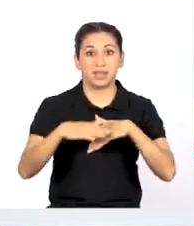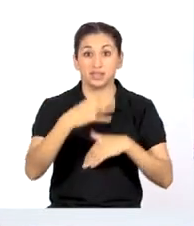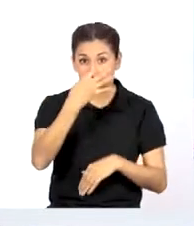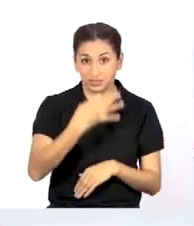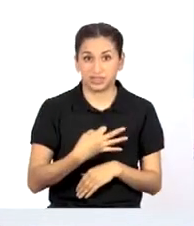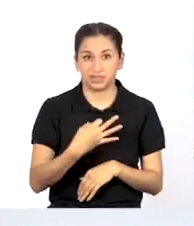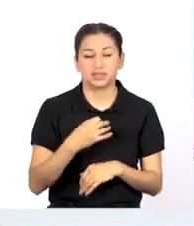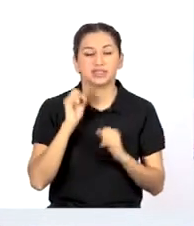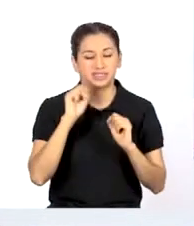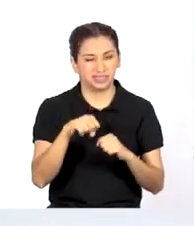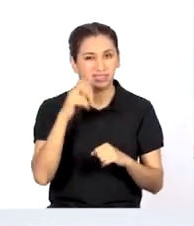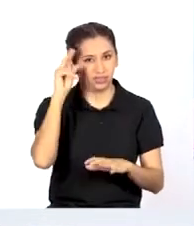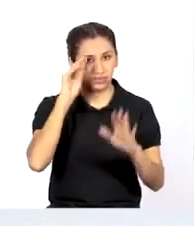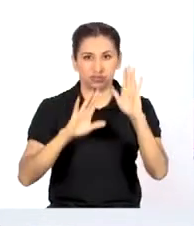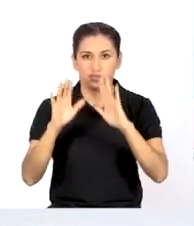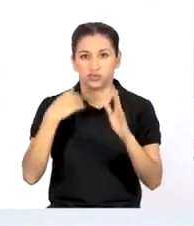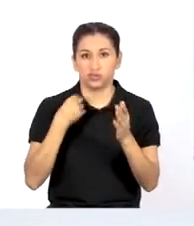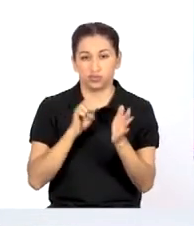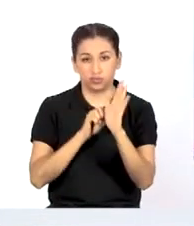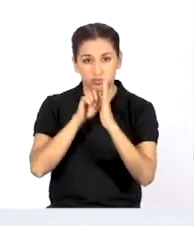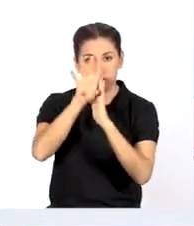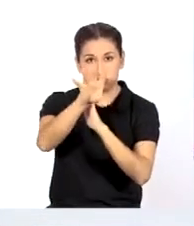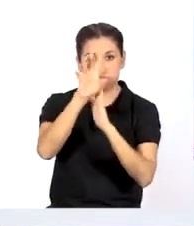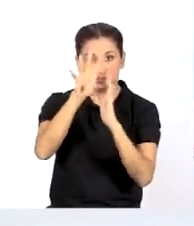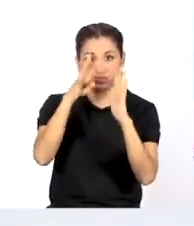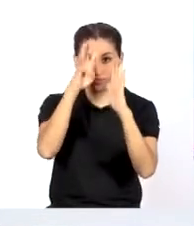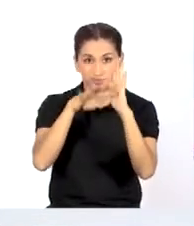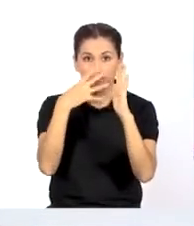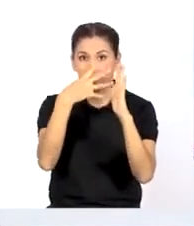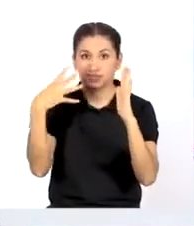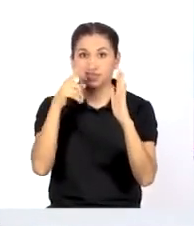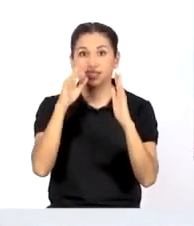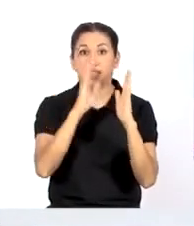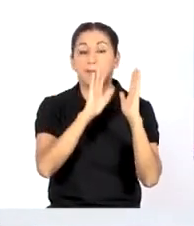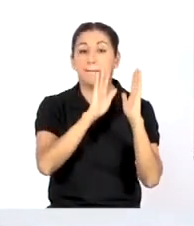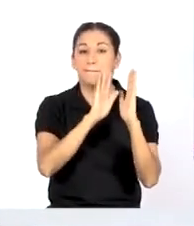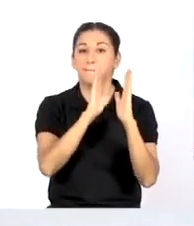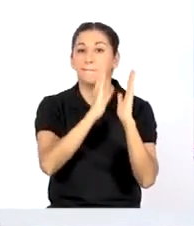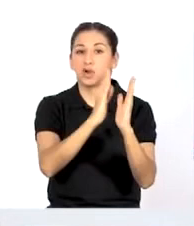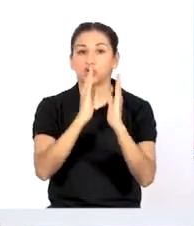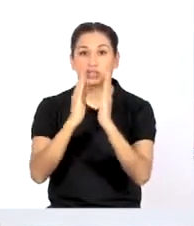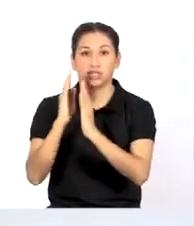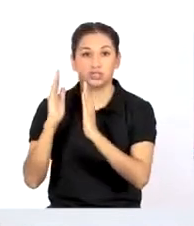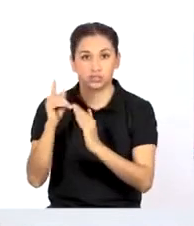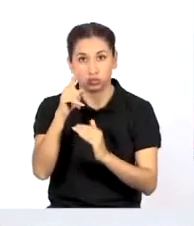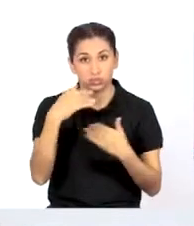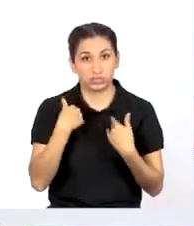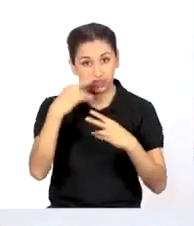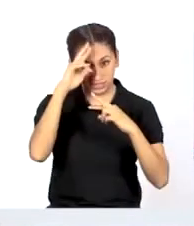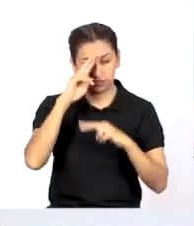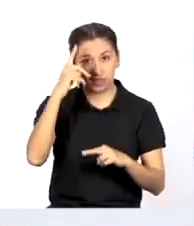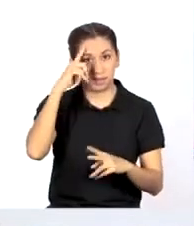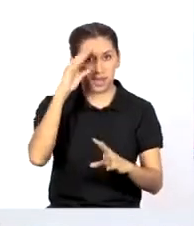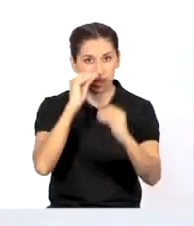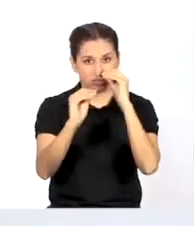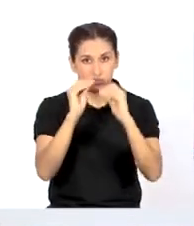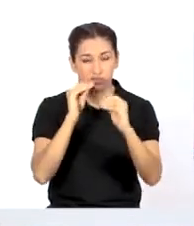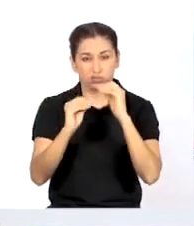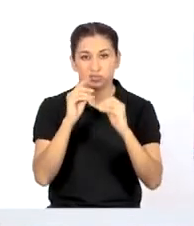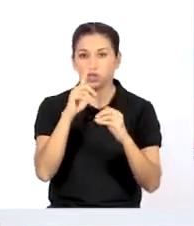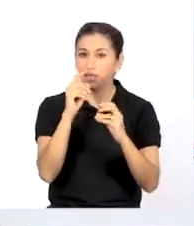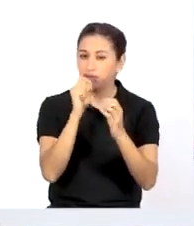pasos. ¿De veras? Déjame proyectar esta gráfica con los pasos que debemos seguir para la